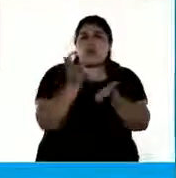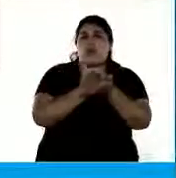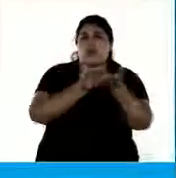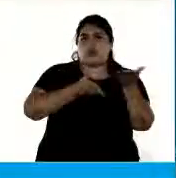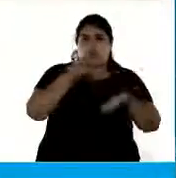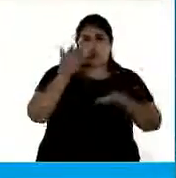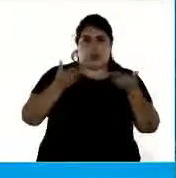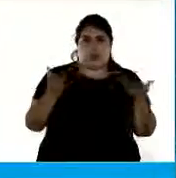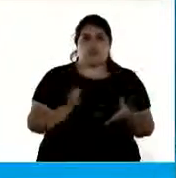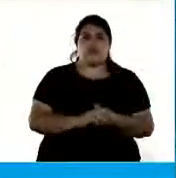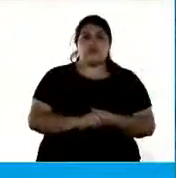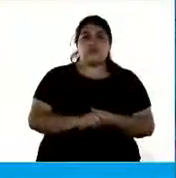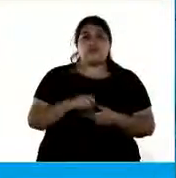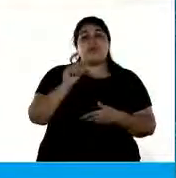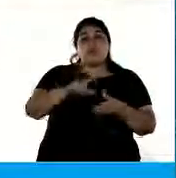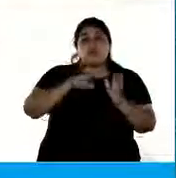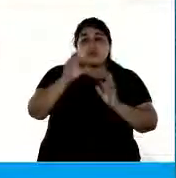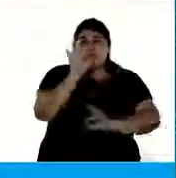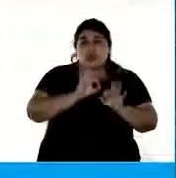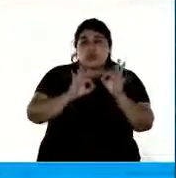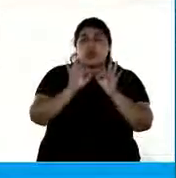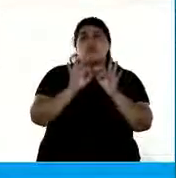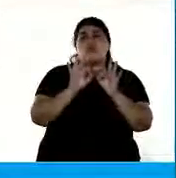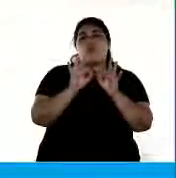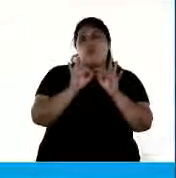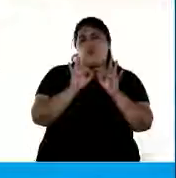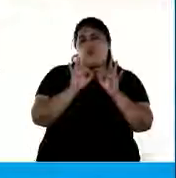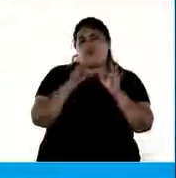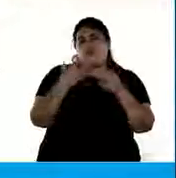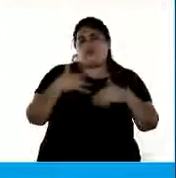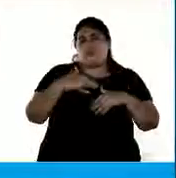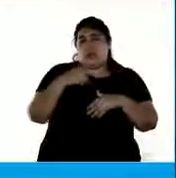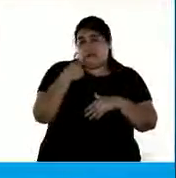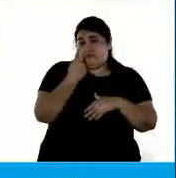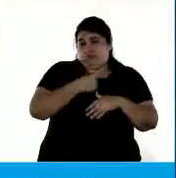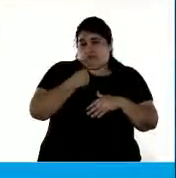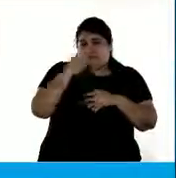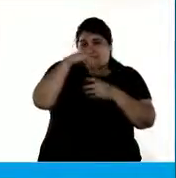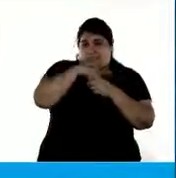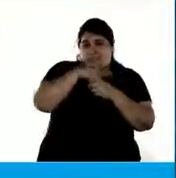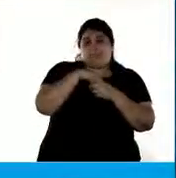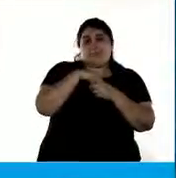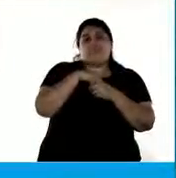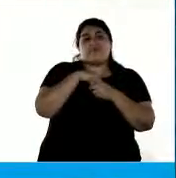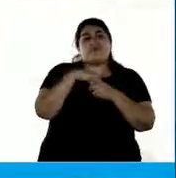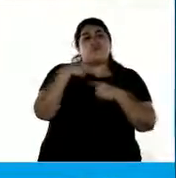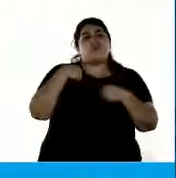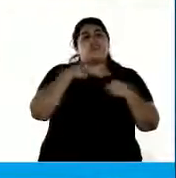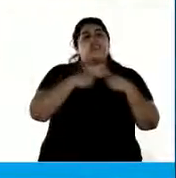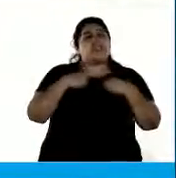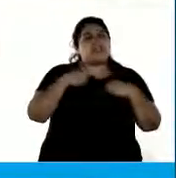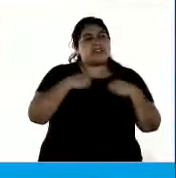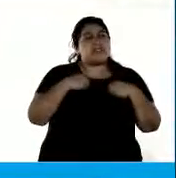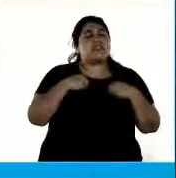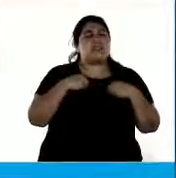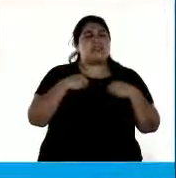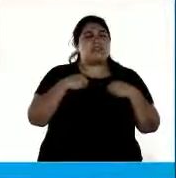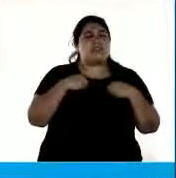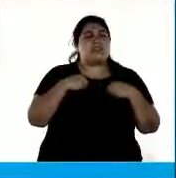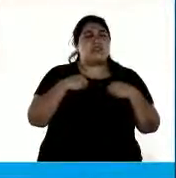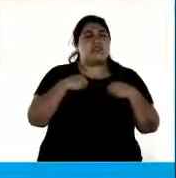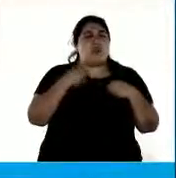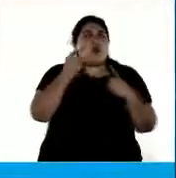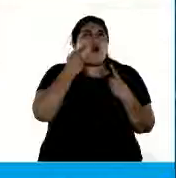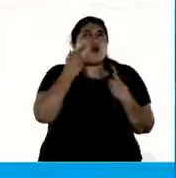Es un proyecto que desde mi lugar lo sentí como un reconocimiento